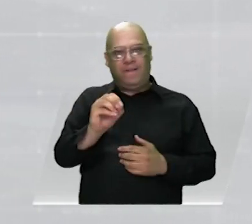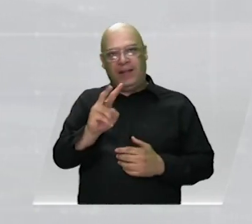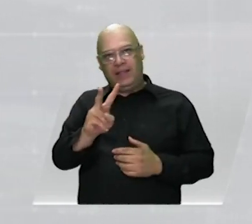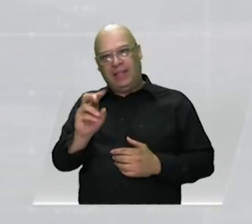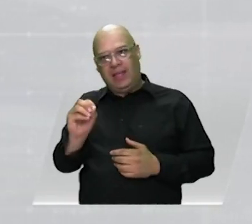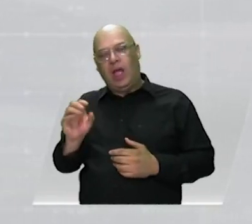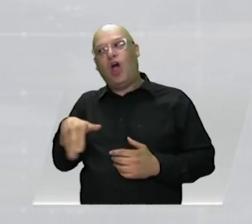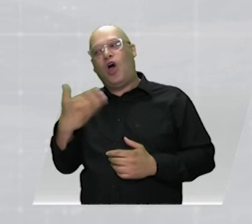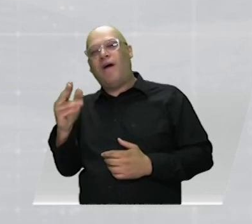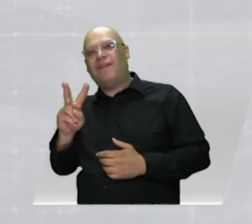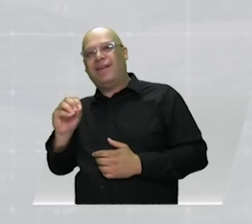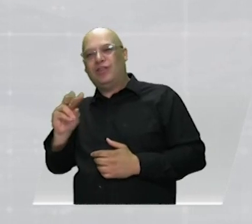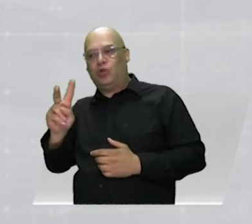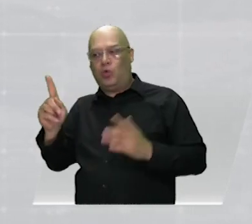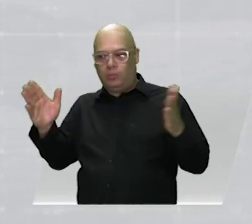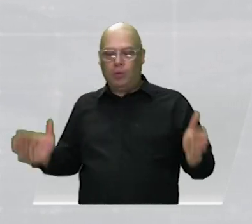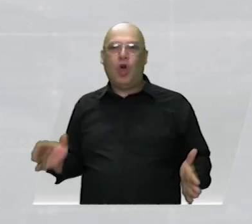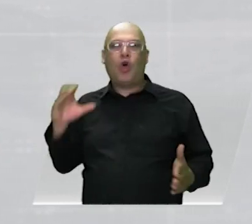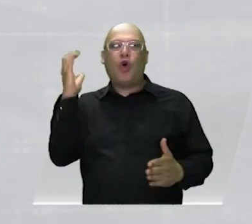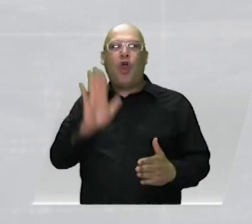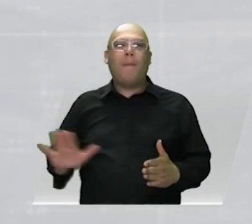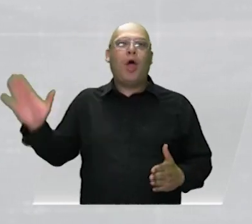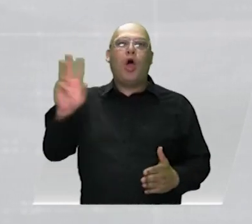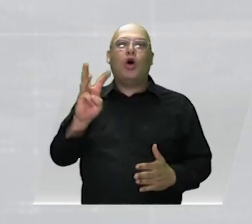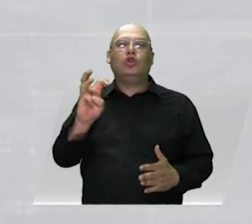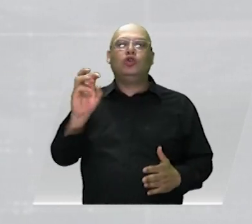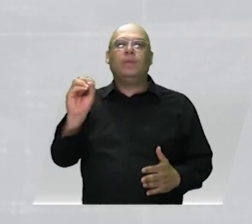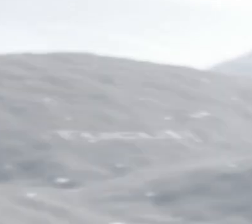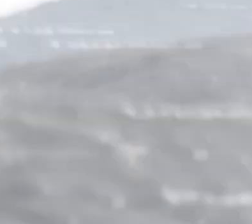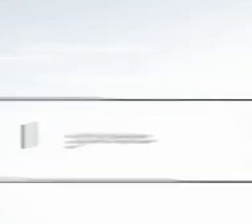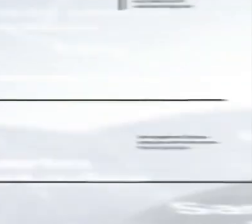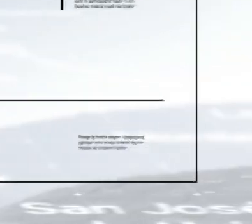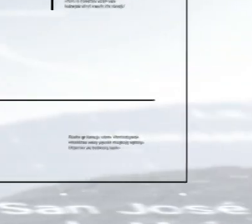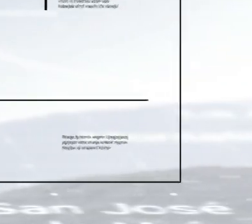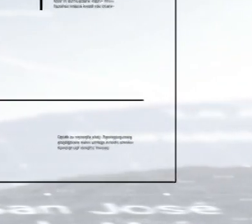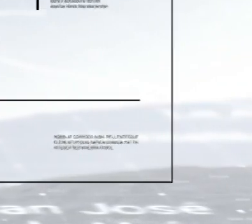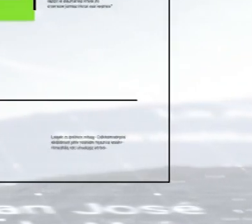2021, Colombia registró cerca de 8.981 casos.